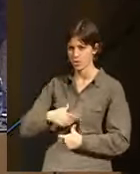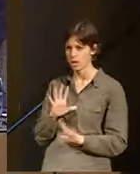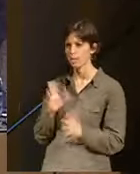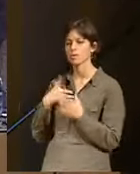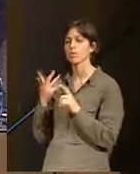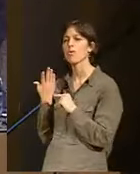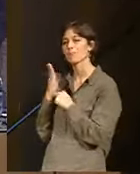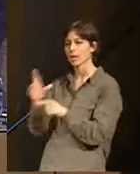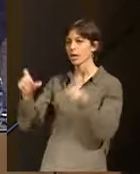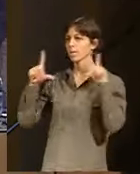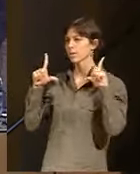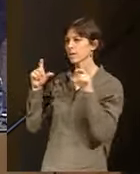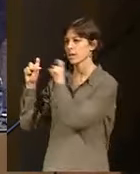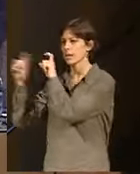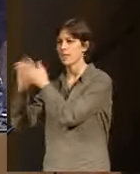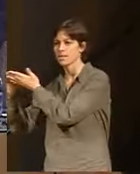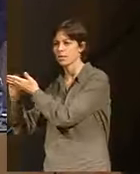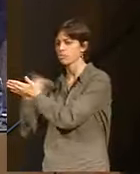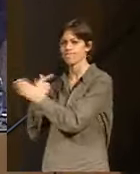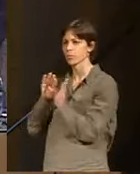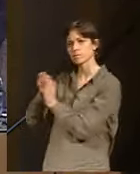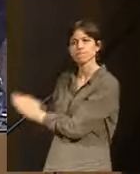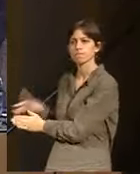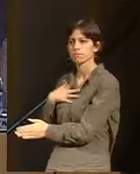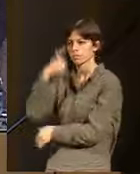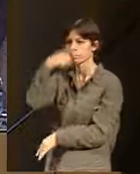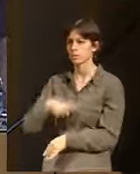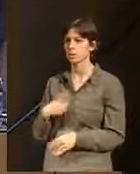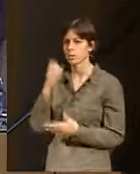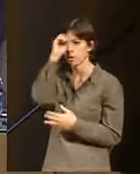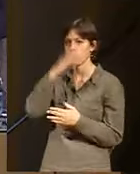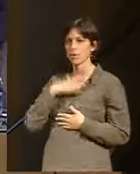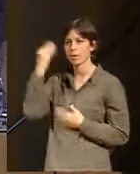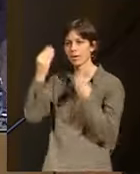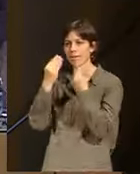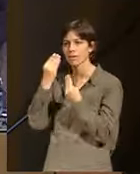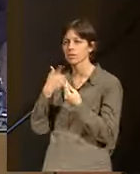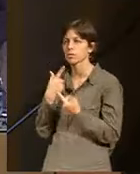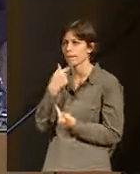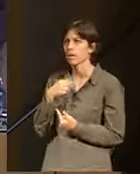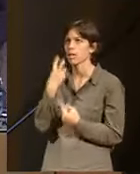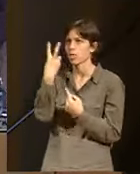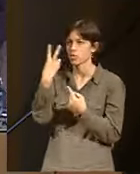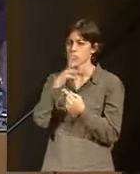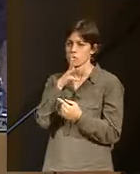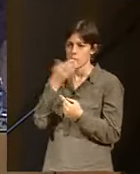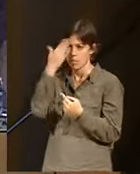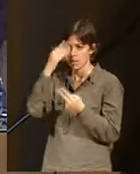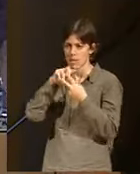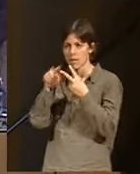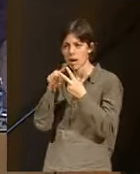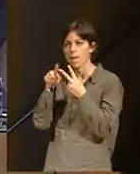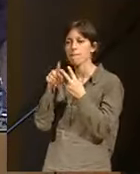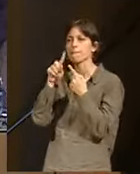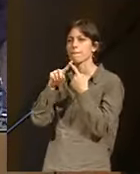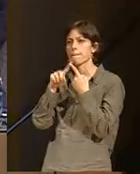representante del despacho. Y citaría, seguramente hay muchas, pero dos razones. La primera es porque de